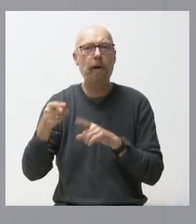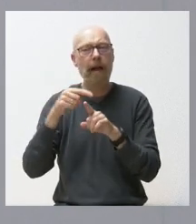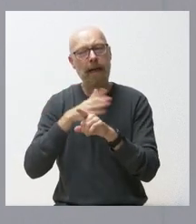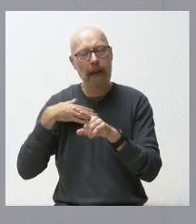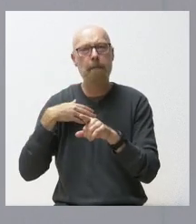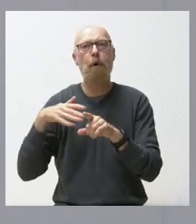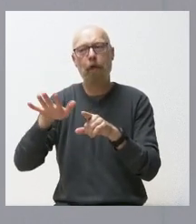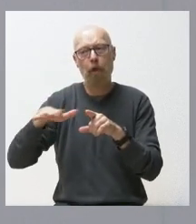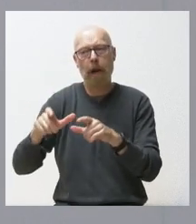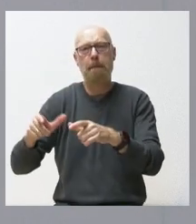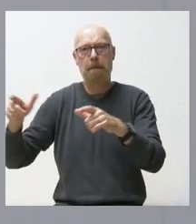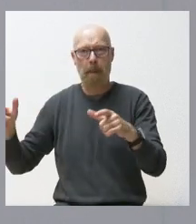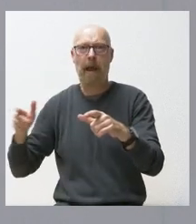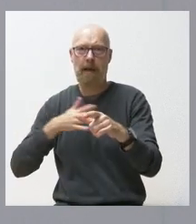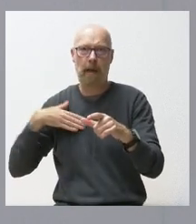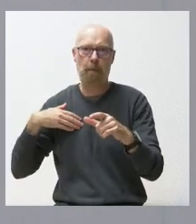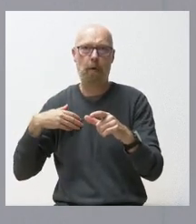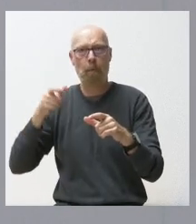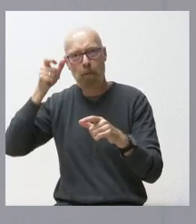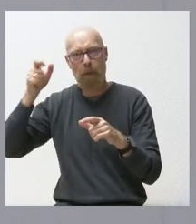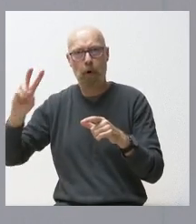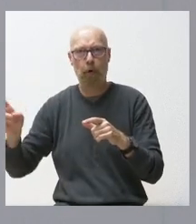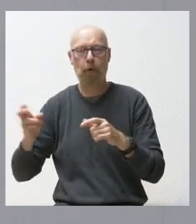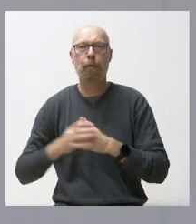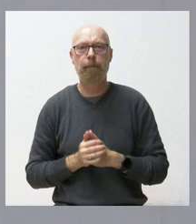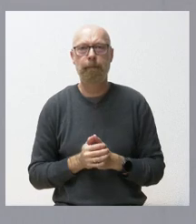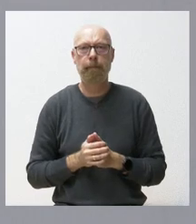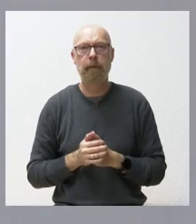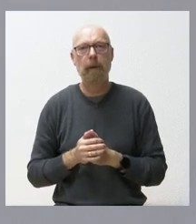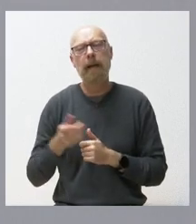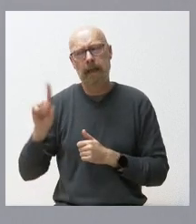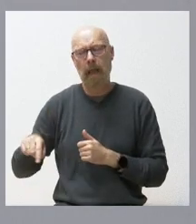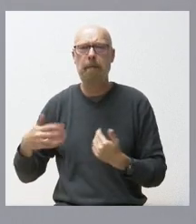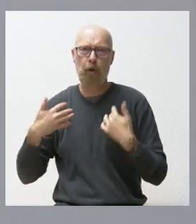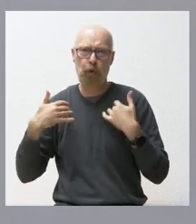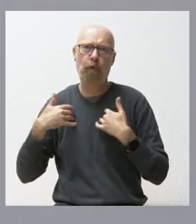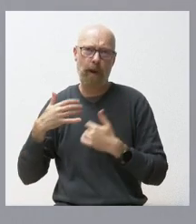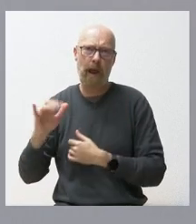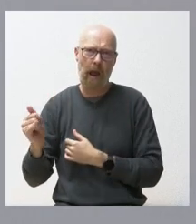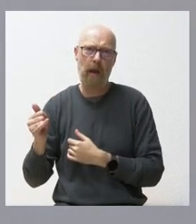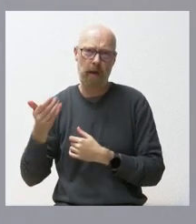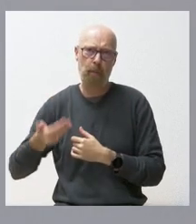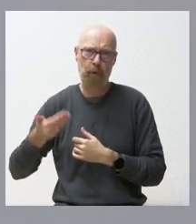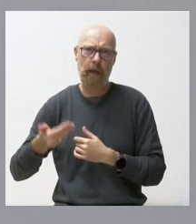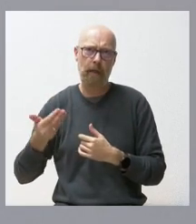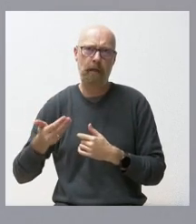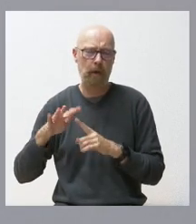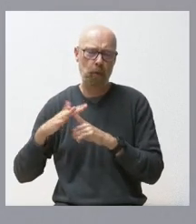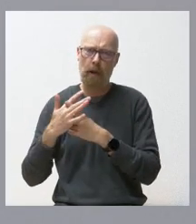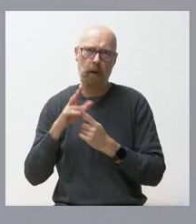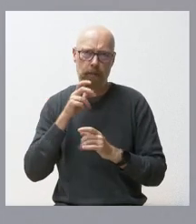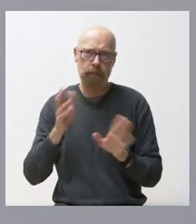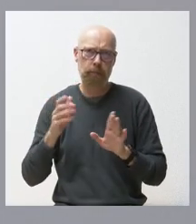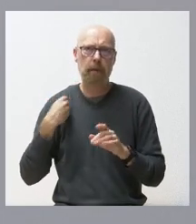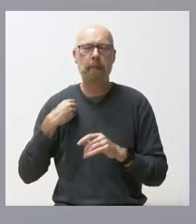esta actuación a algún municipio adicional que también está sufriendo de forma muy importante esta situación, como es el caso de